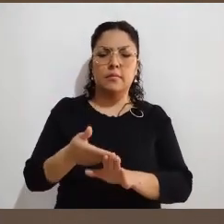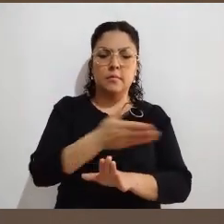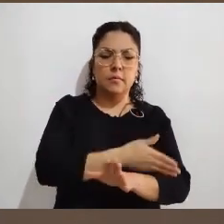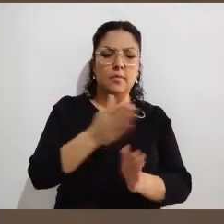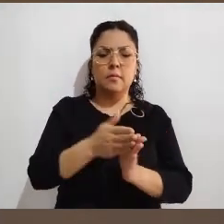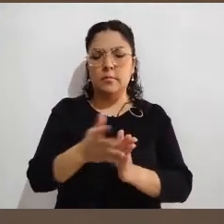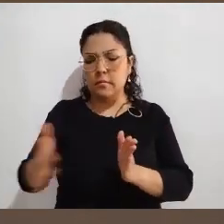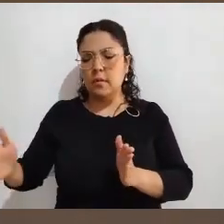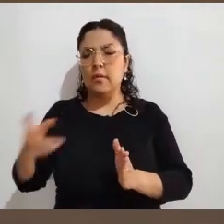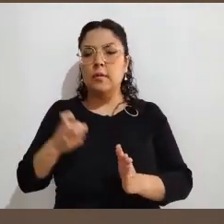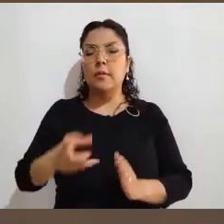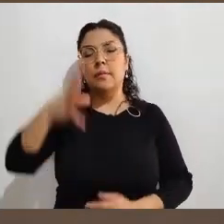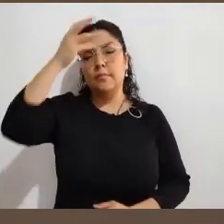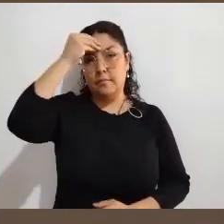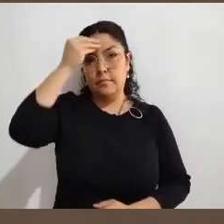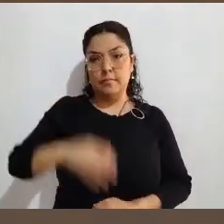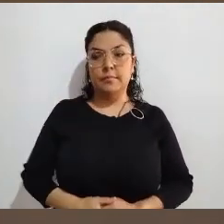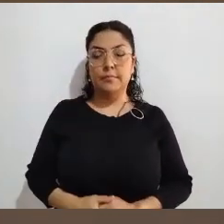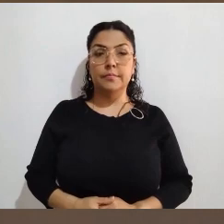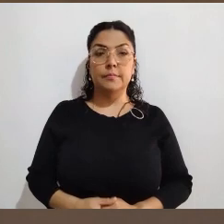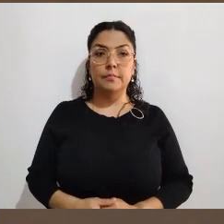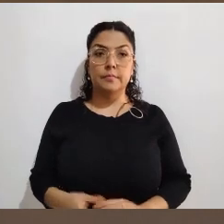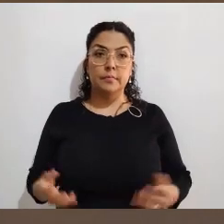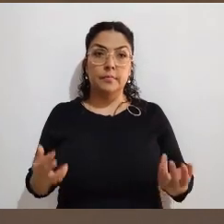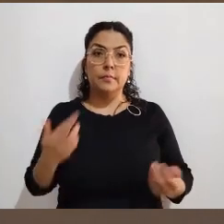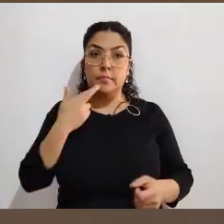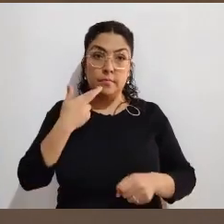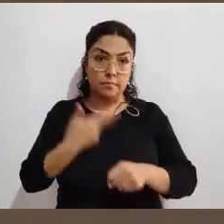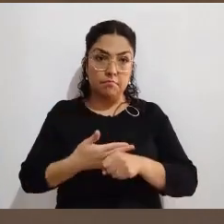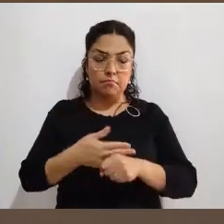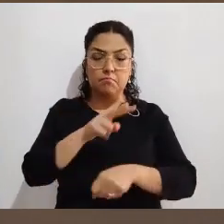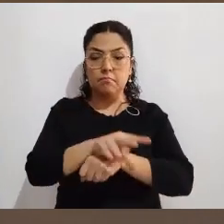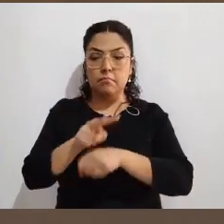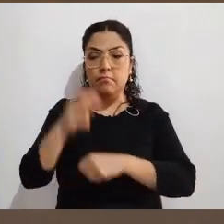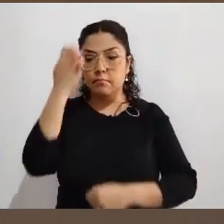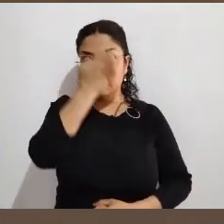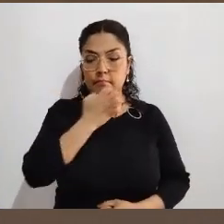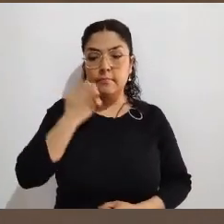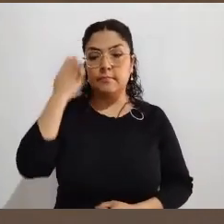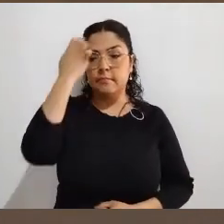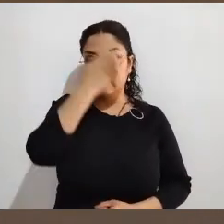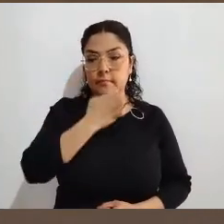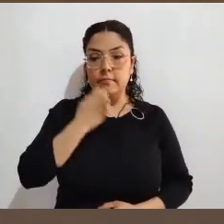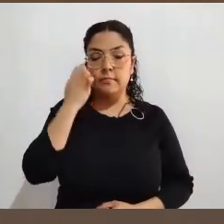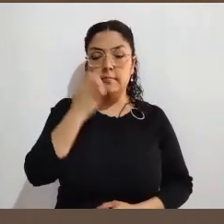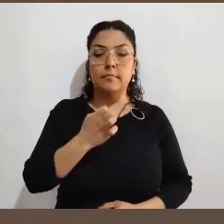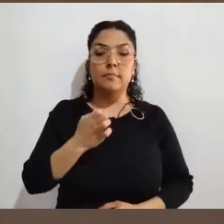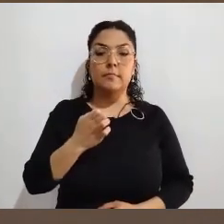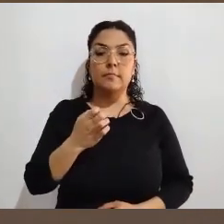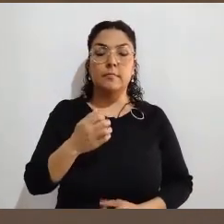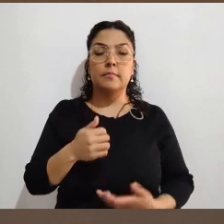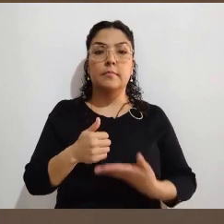Pero también, y esto es bien importante, la observación electoral permite hacer, permite tener otras